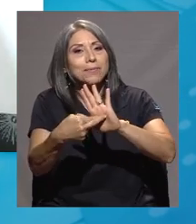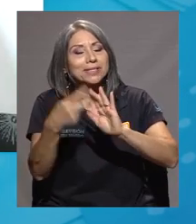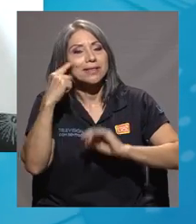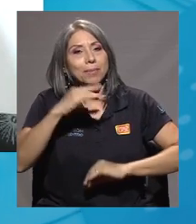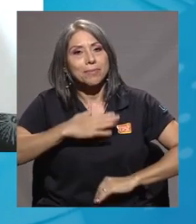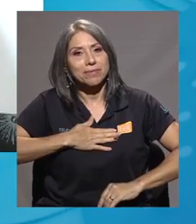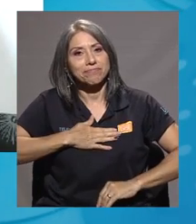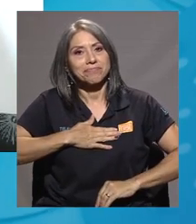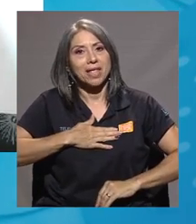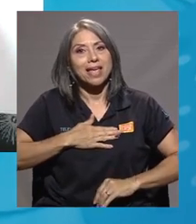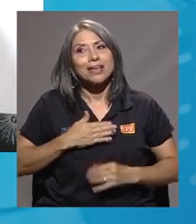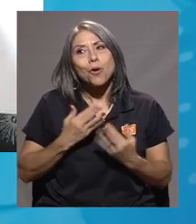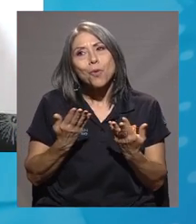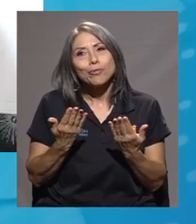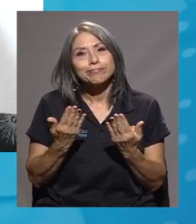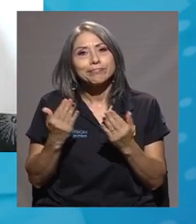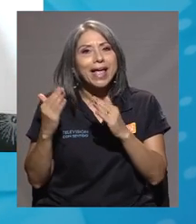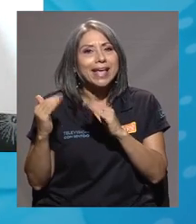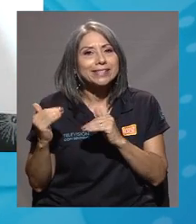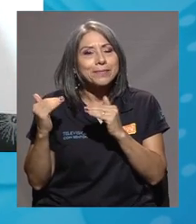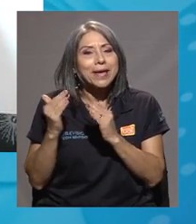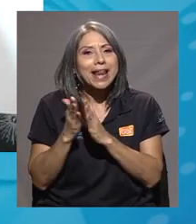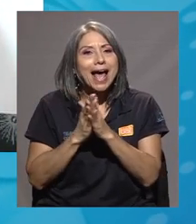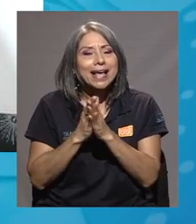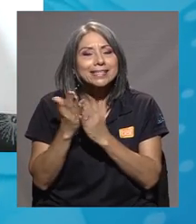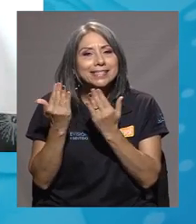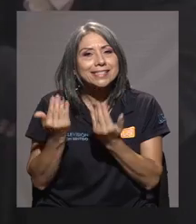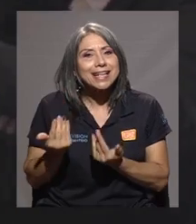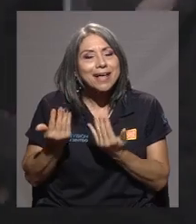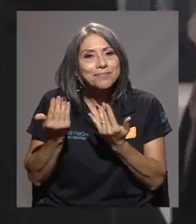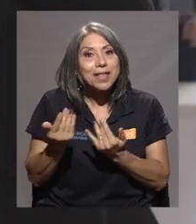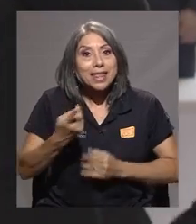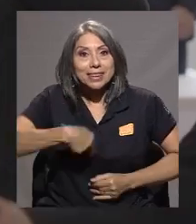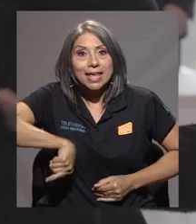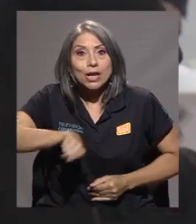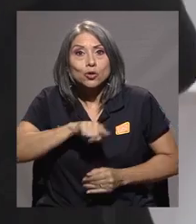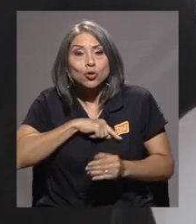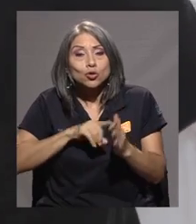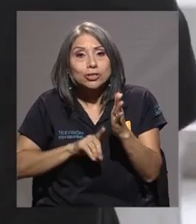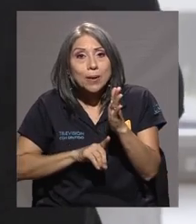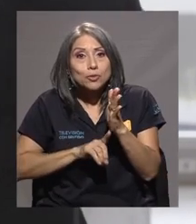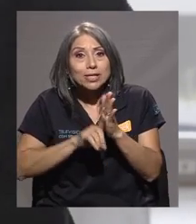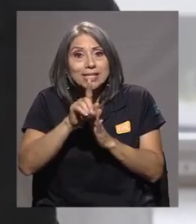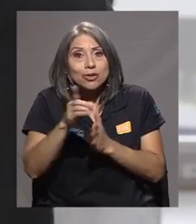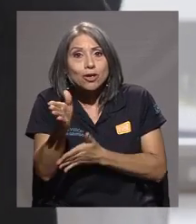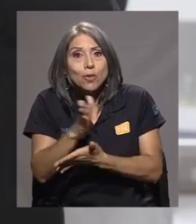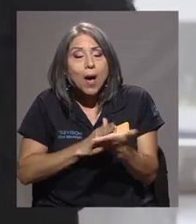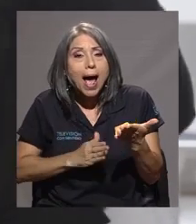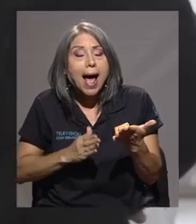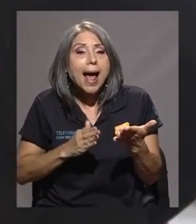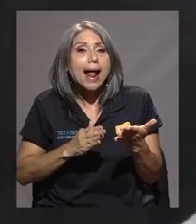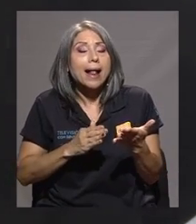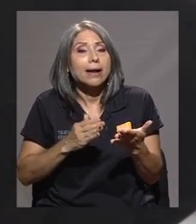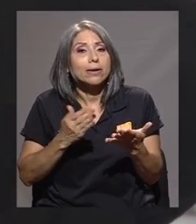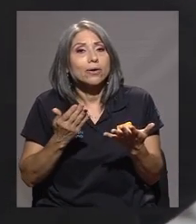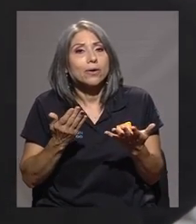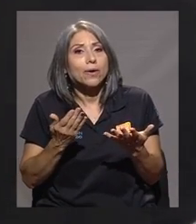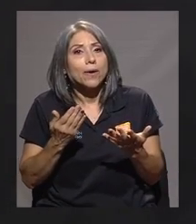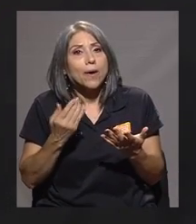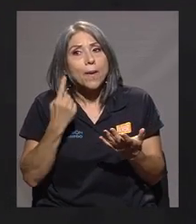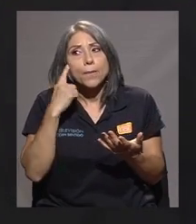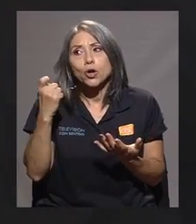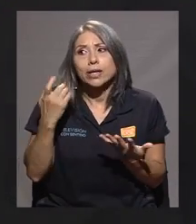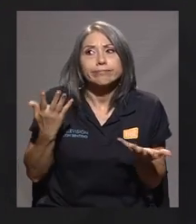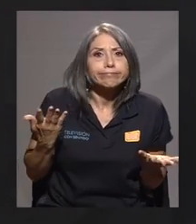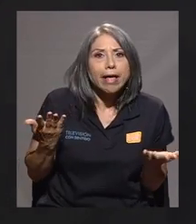que representa y esa como esperanza de que estamos desarrollando una herramienta debido a una